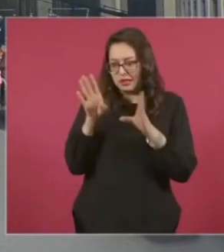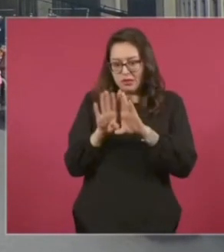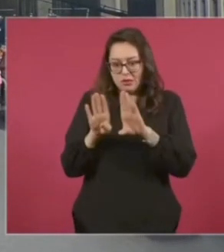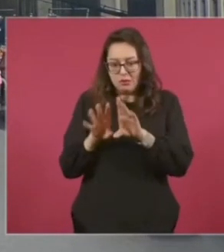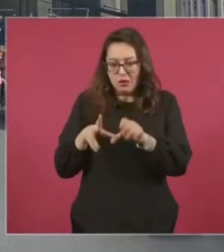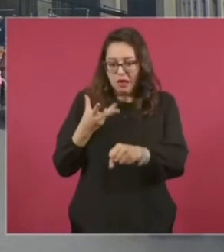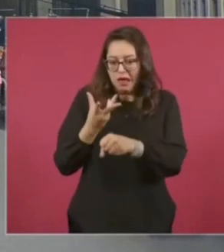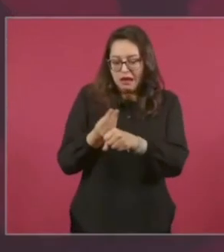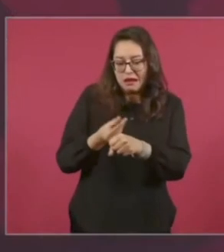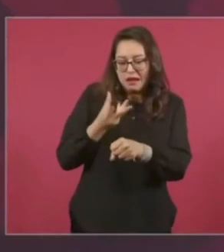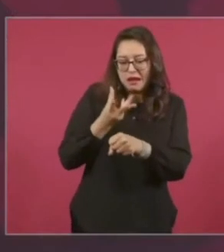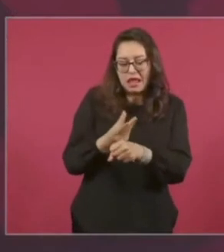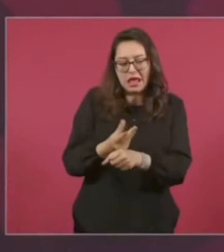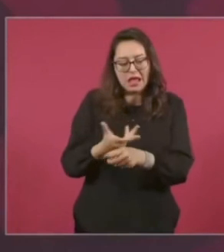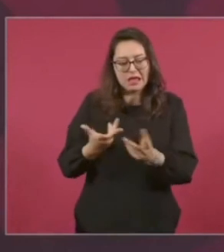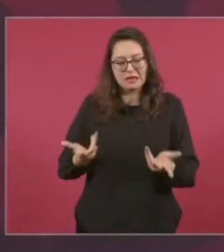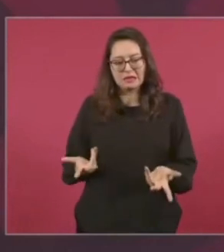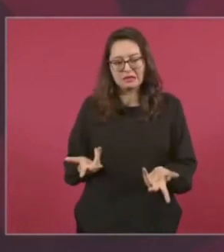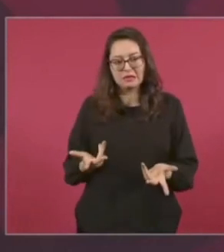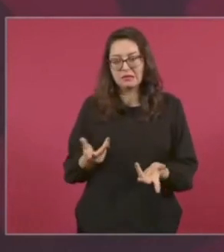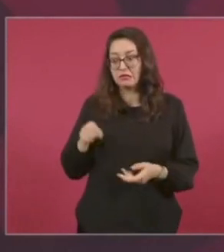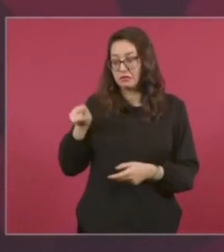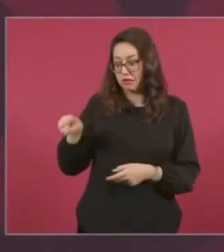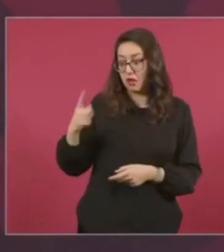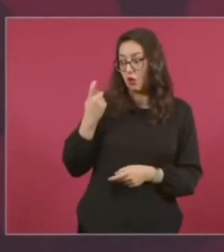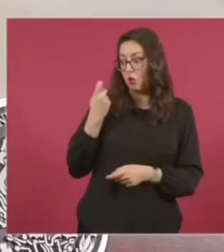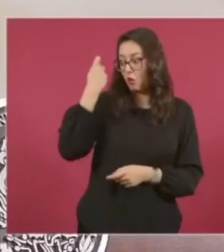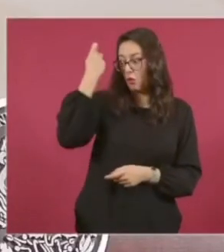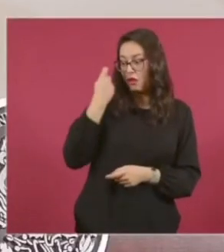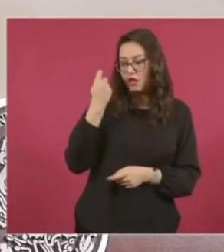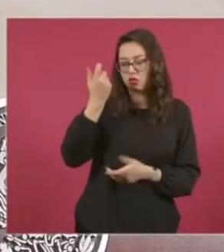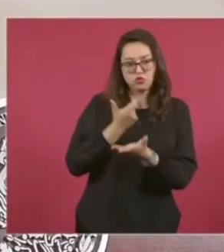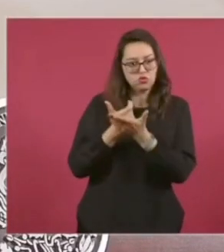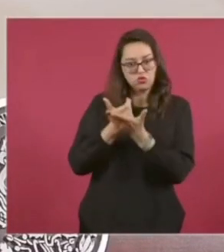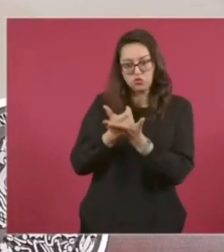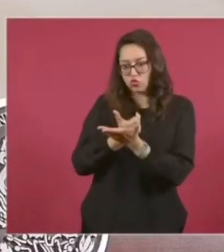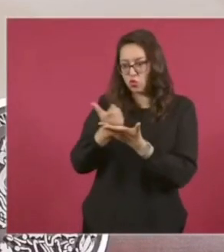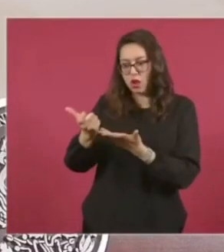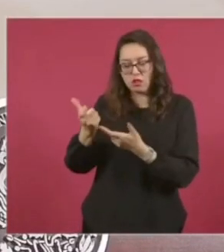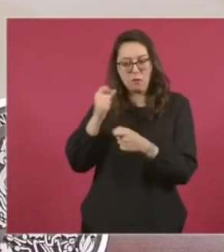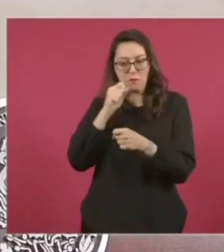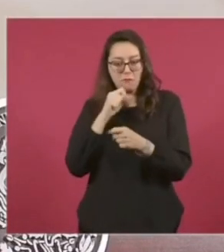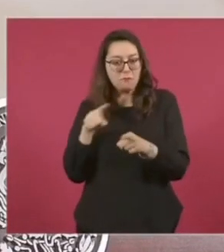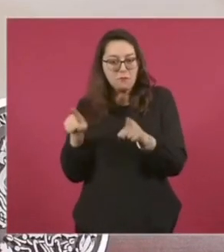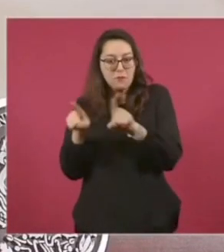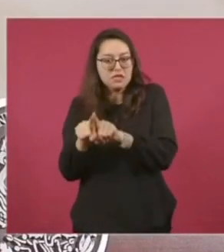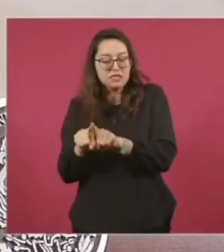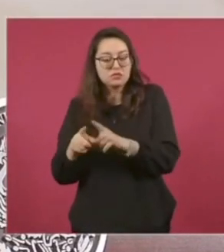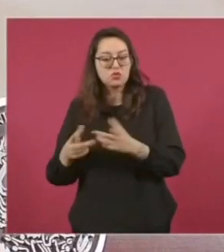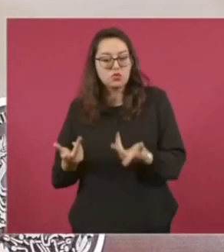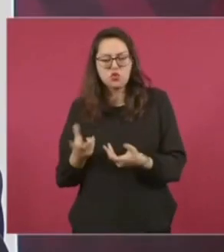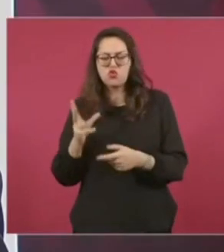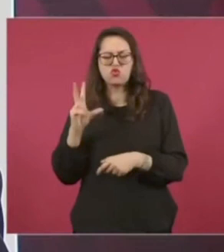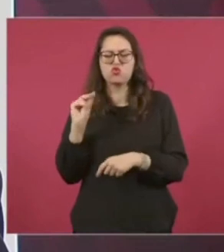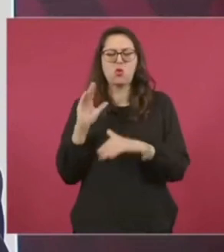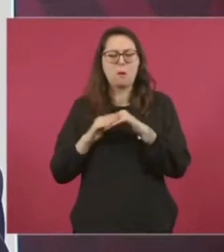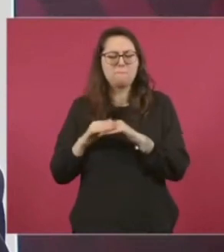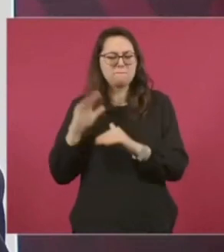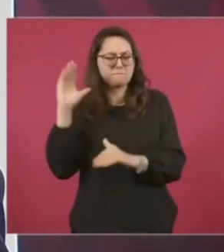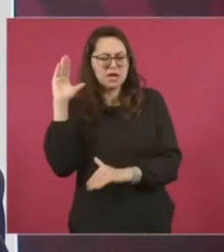el trabajador al jubilarse reciba lo que obtiene